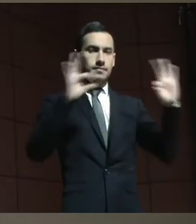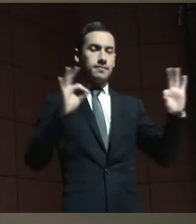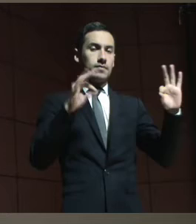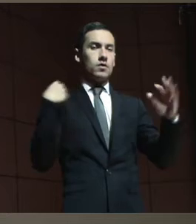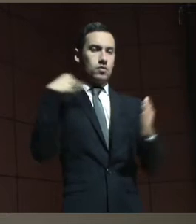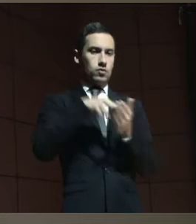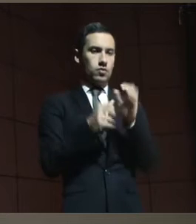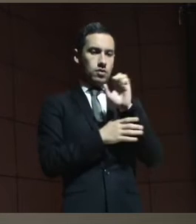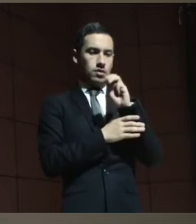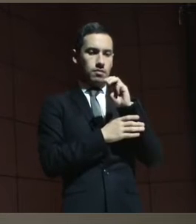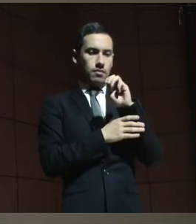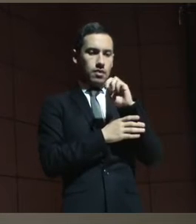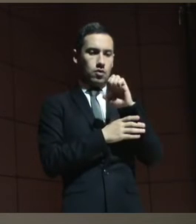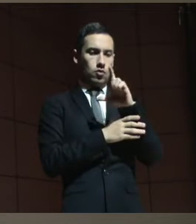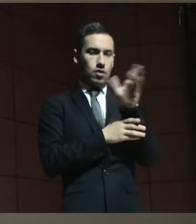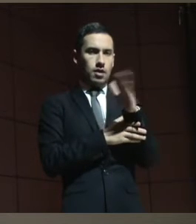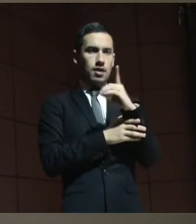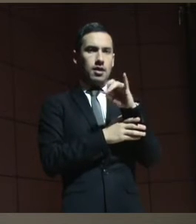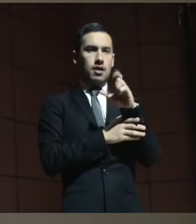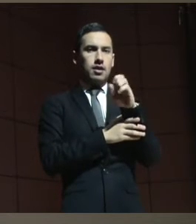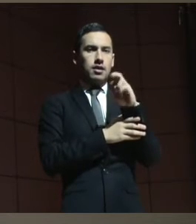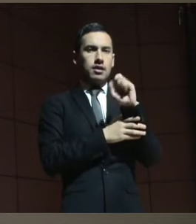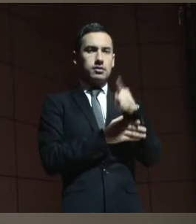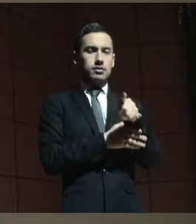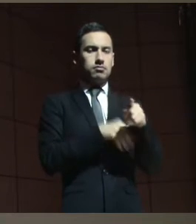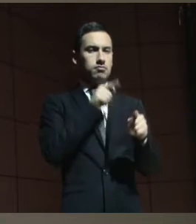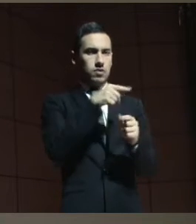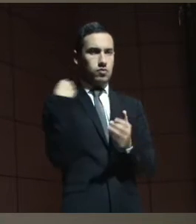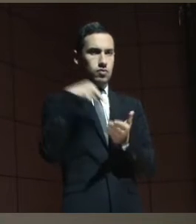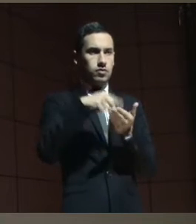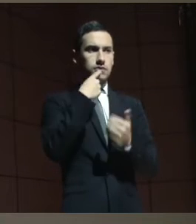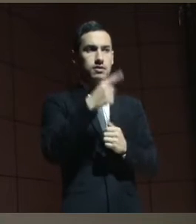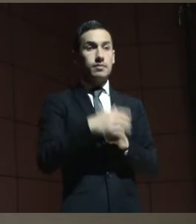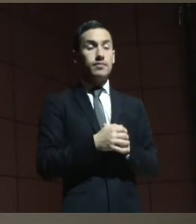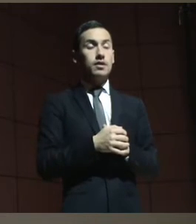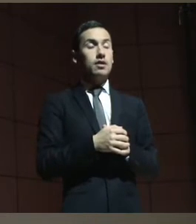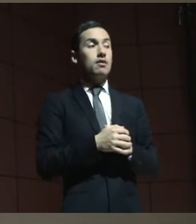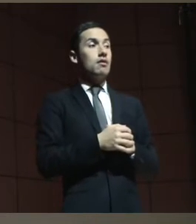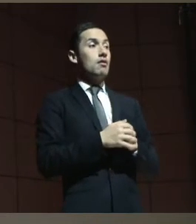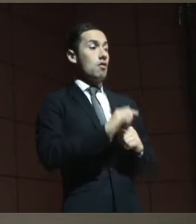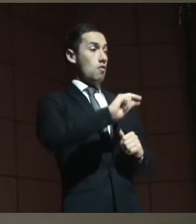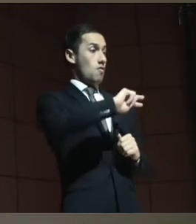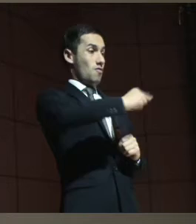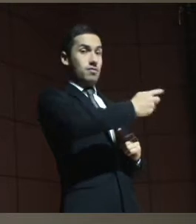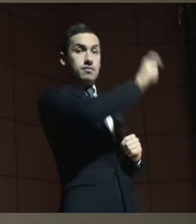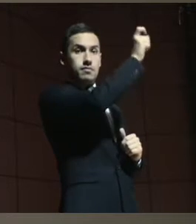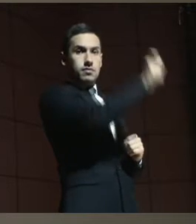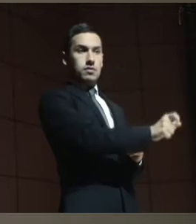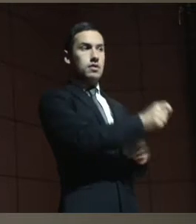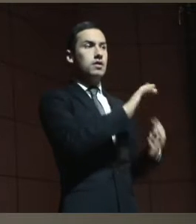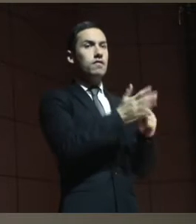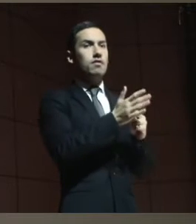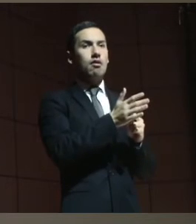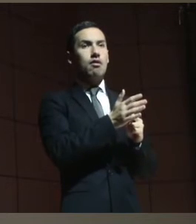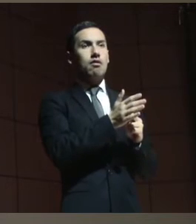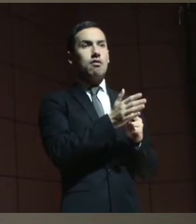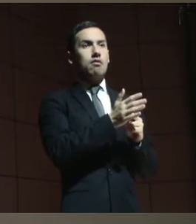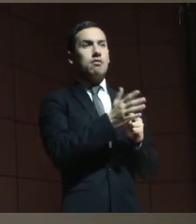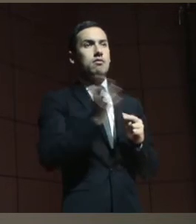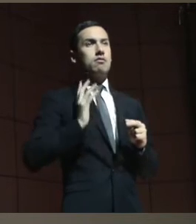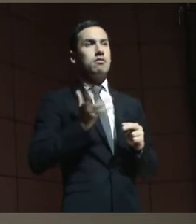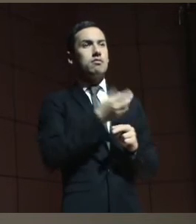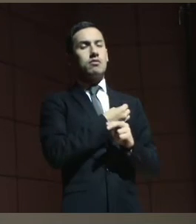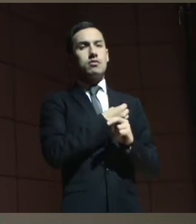Vinás, que él cuando se refiere al otro habla de que nuestra expresión